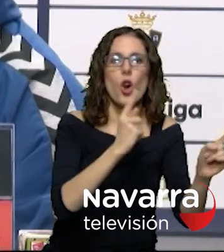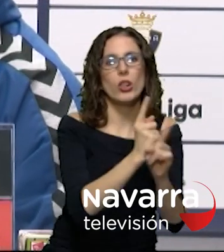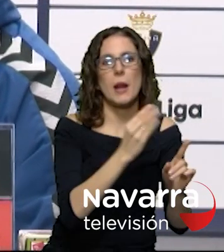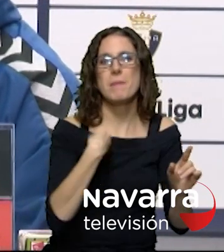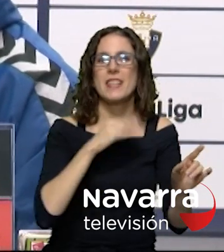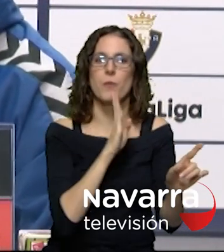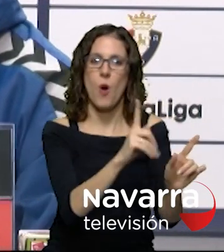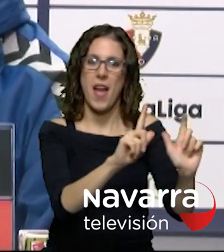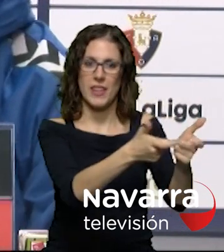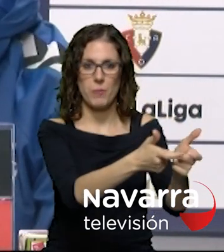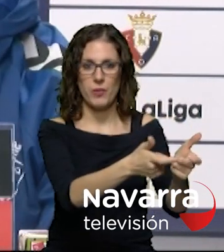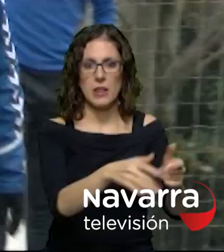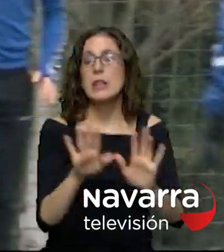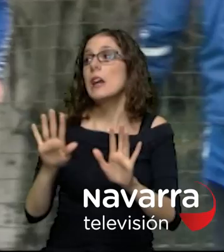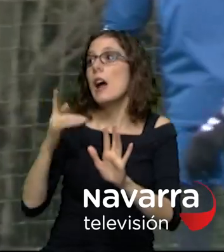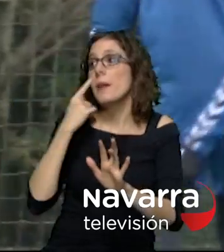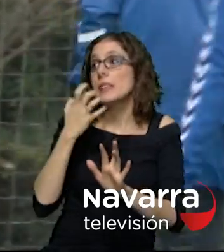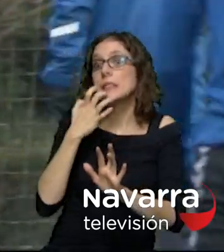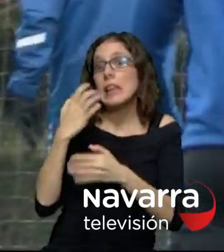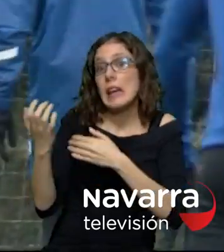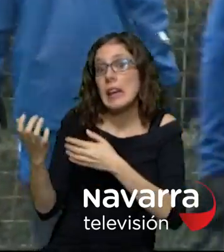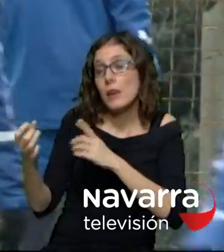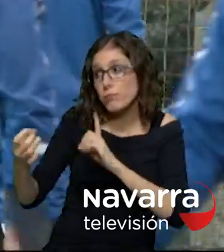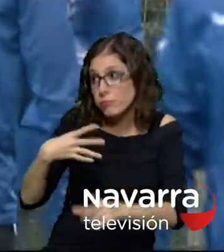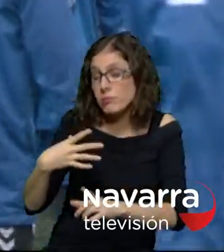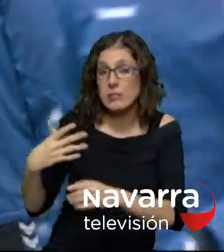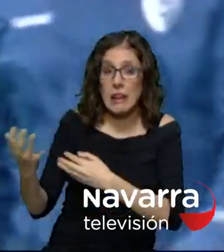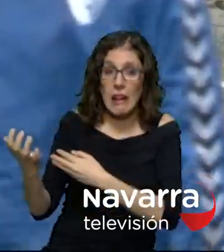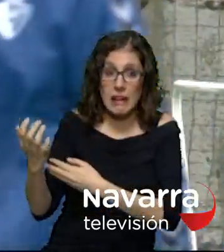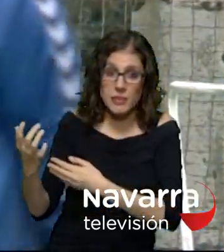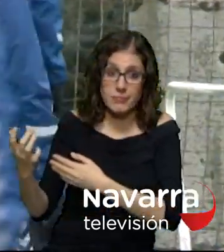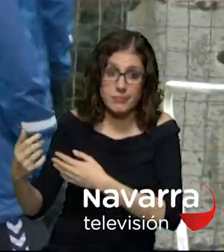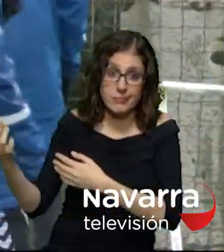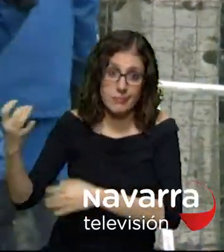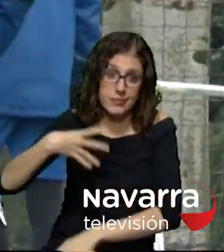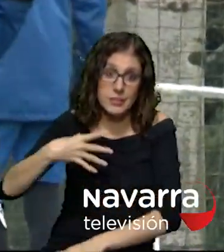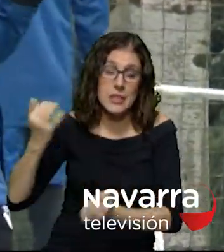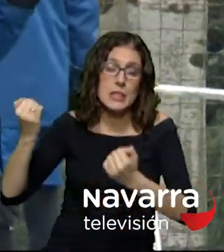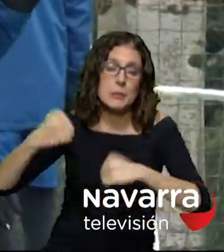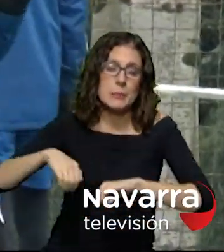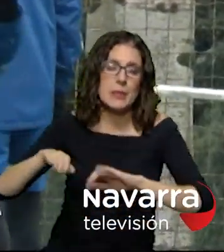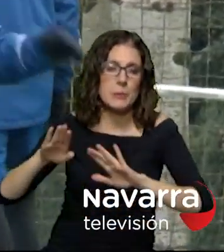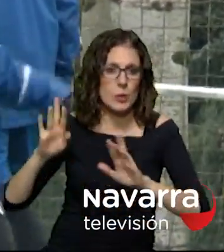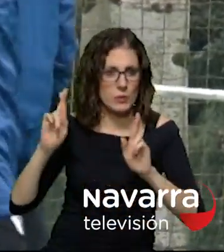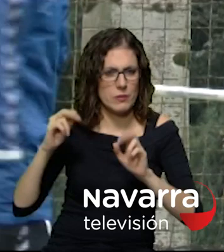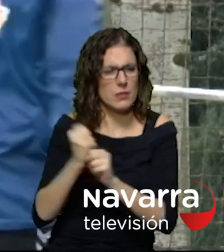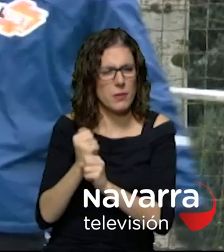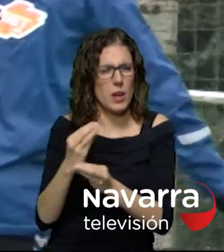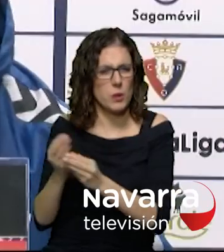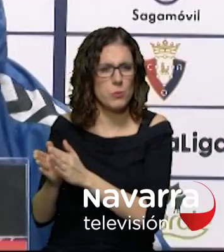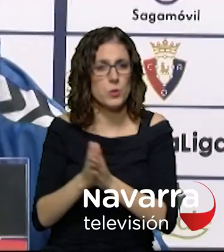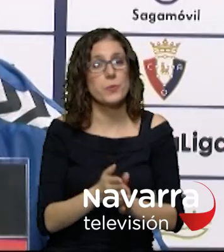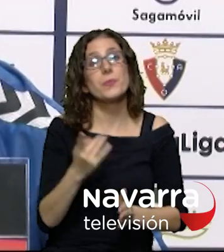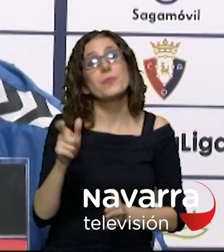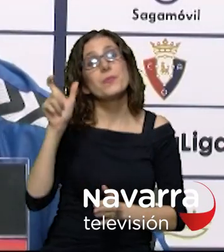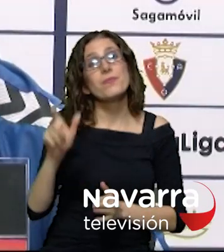con mucho sacrificio, me explico El argentino retornará al once tras cumplir un partido de sanción por acumulación de tarjetas amarillas contra el Getafe Yo